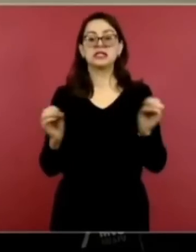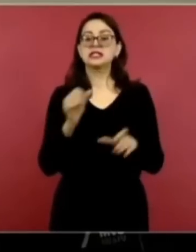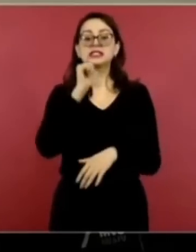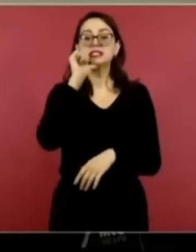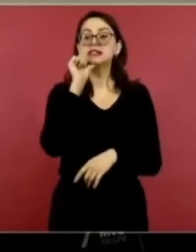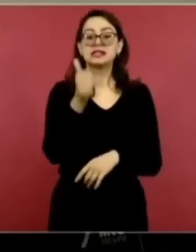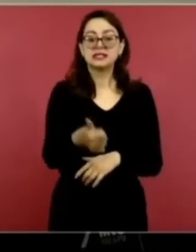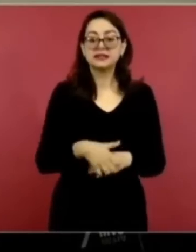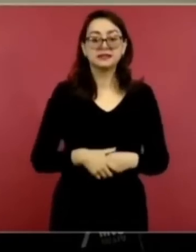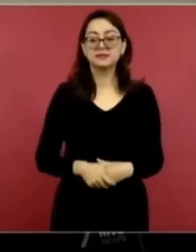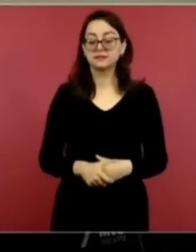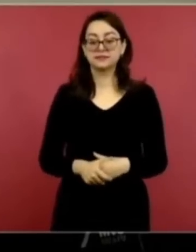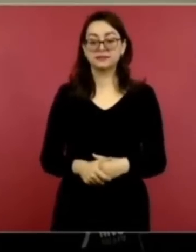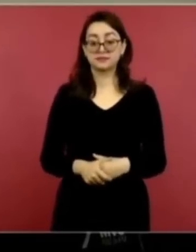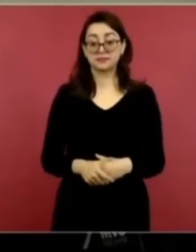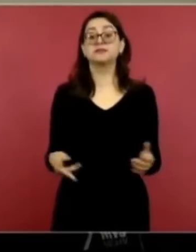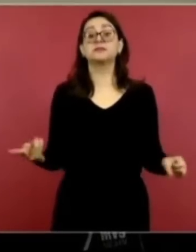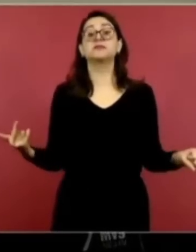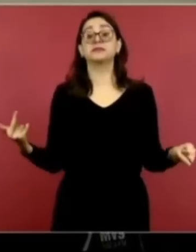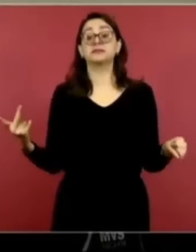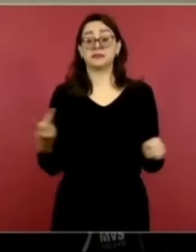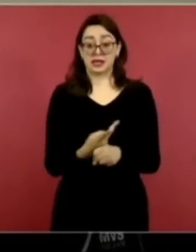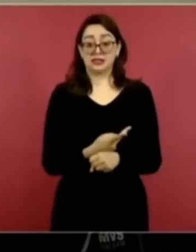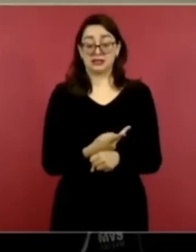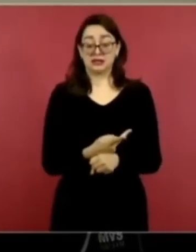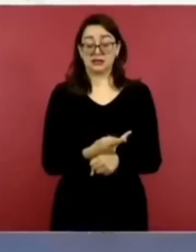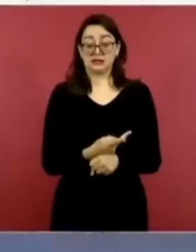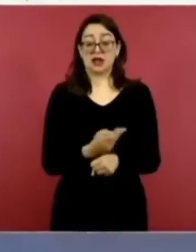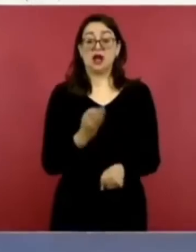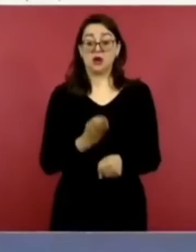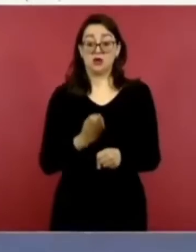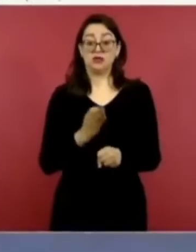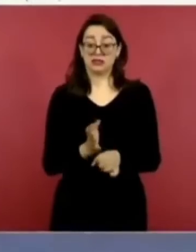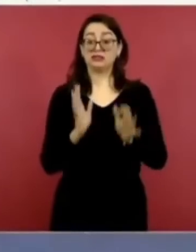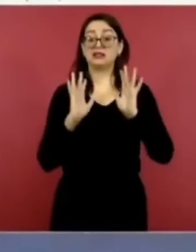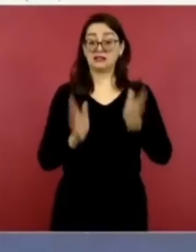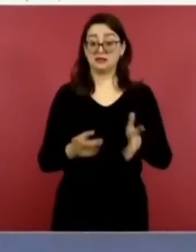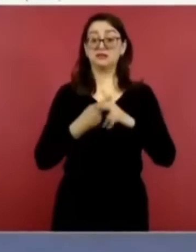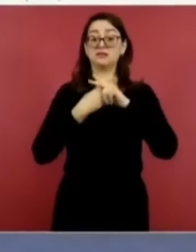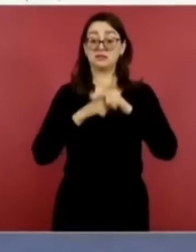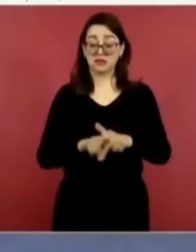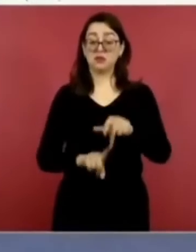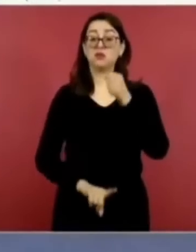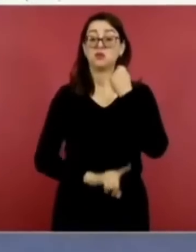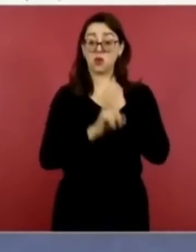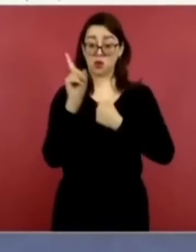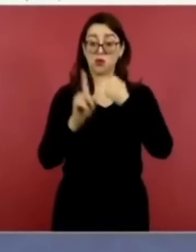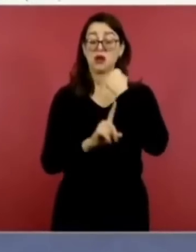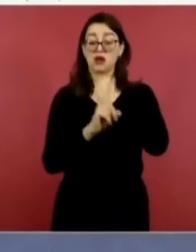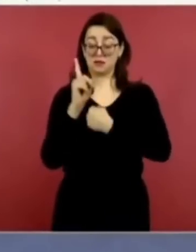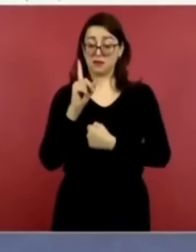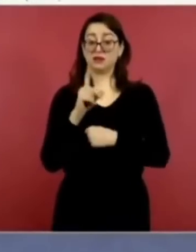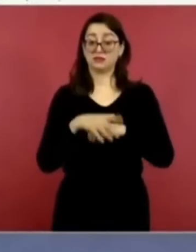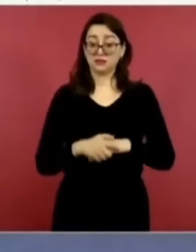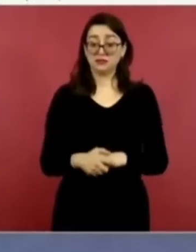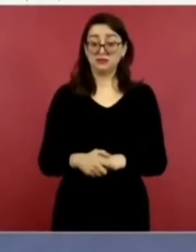muy grave de que por esto los trabajadores